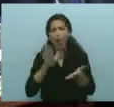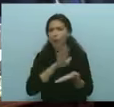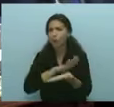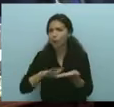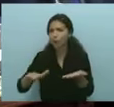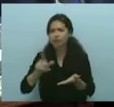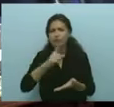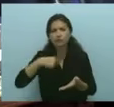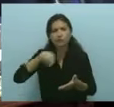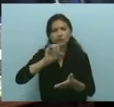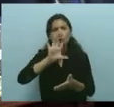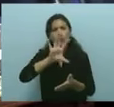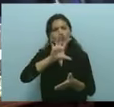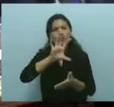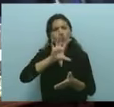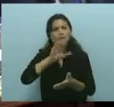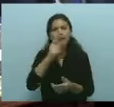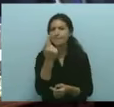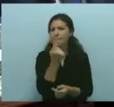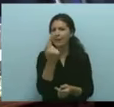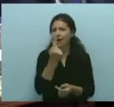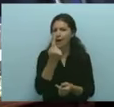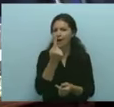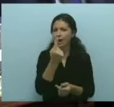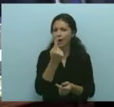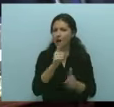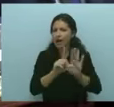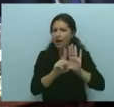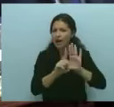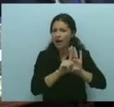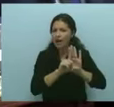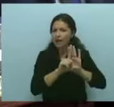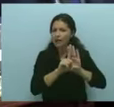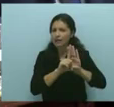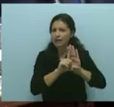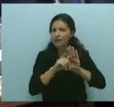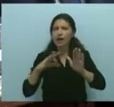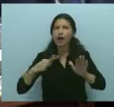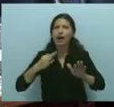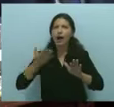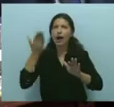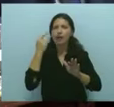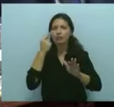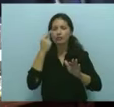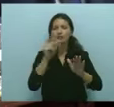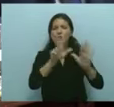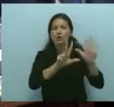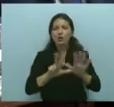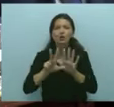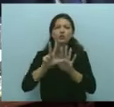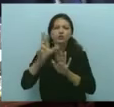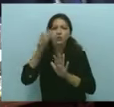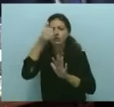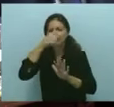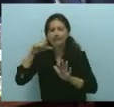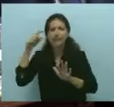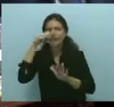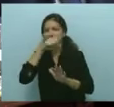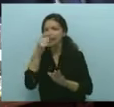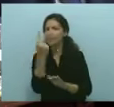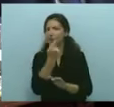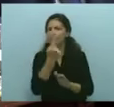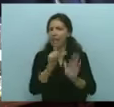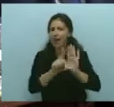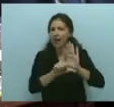provincia de la primer ley que Nicasio Oroño en 1867 impulsó para proteger